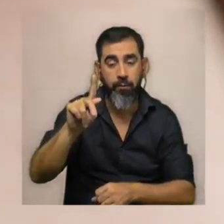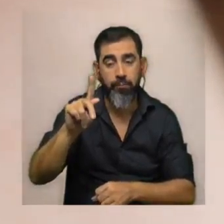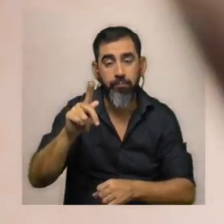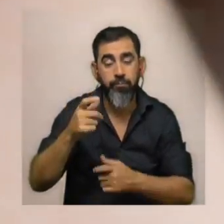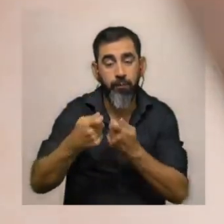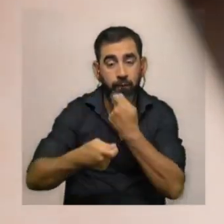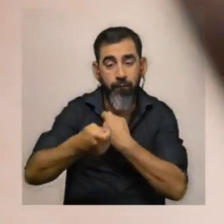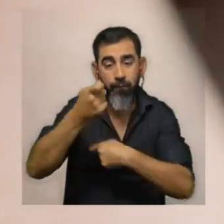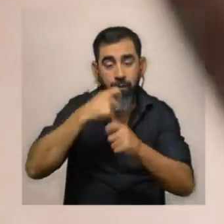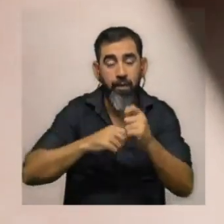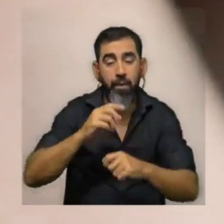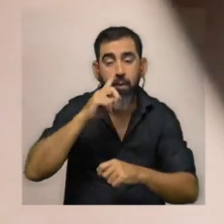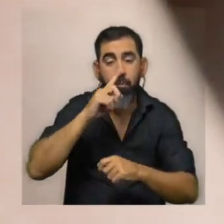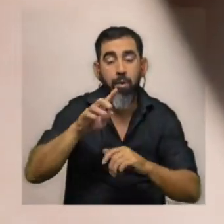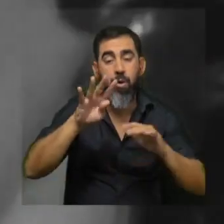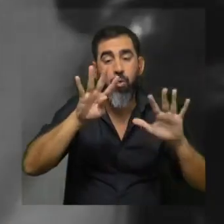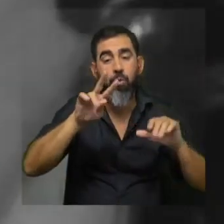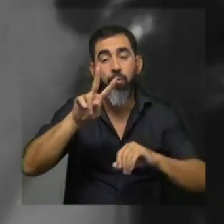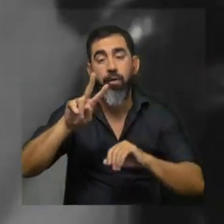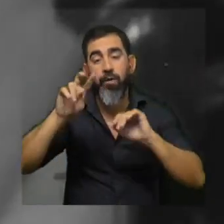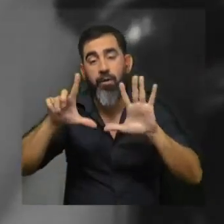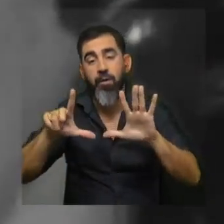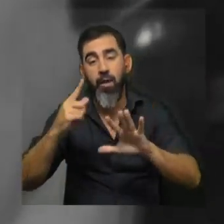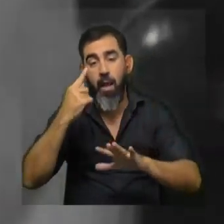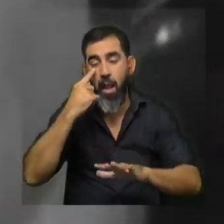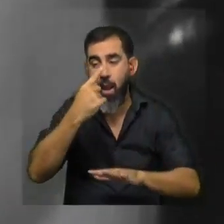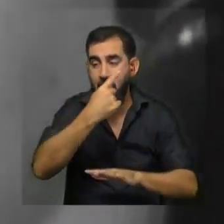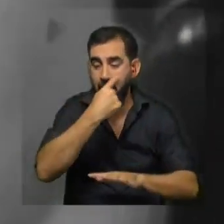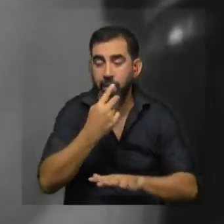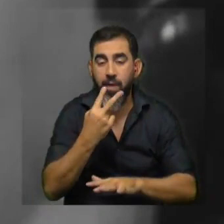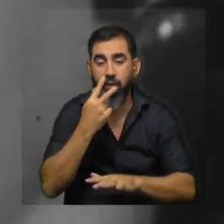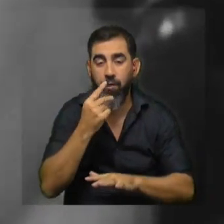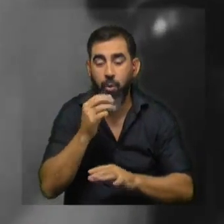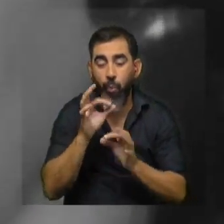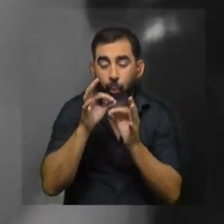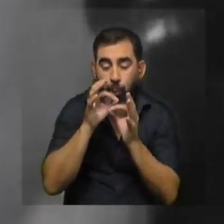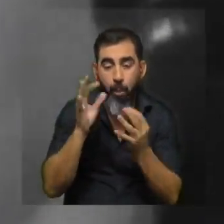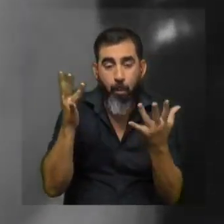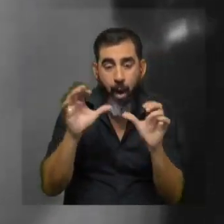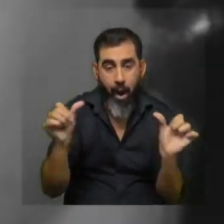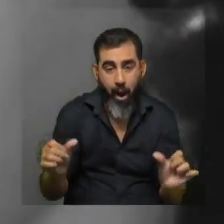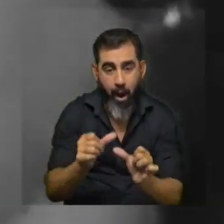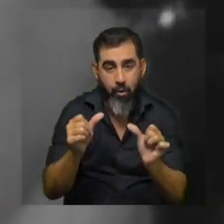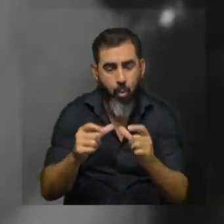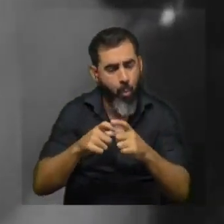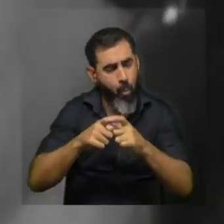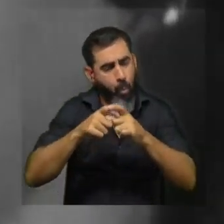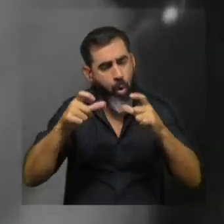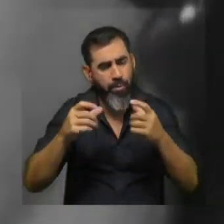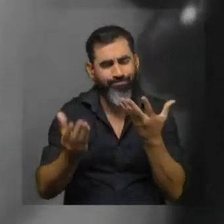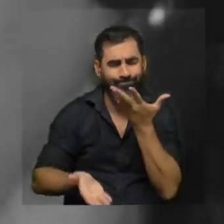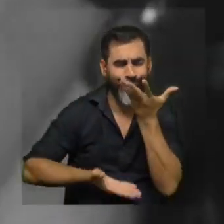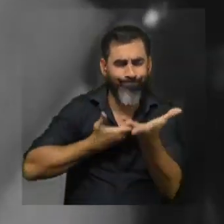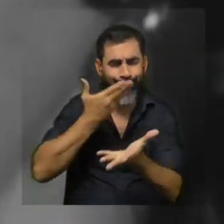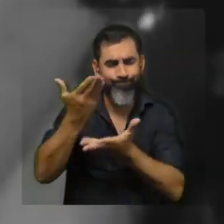comercializar en 1927 unas lentillas de cristal soplado a mano eran muy grandes e incómodas